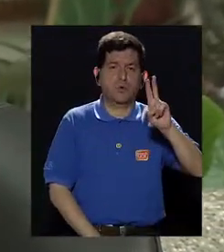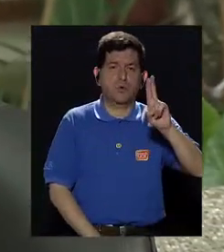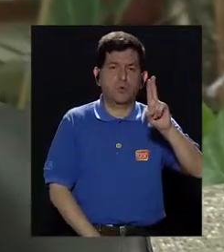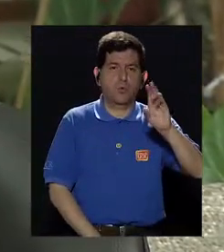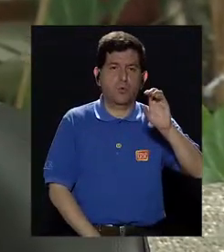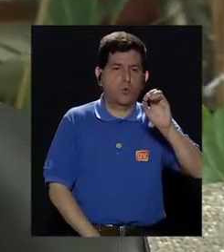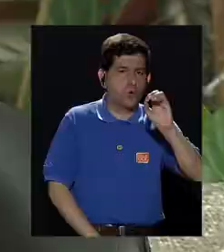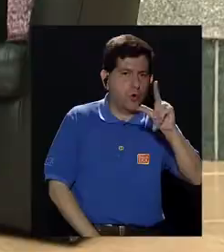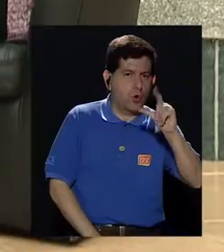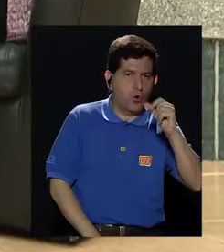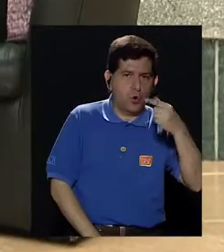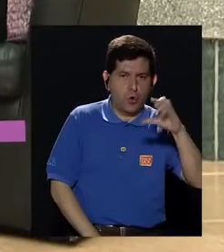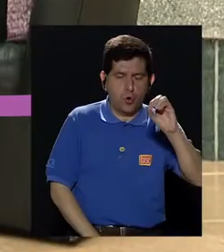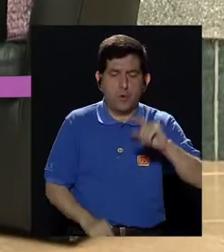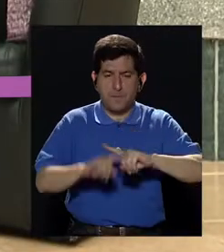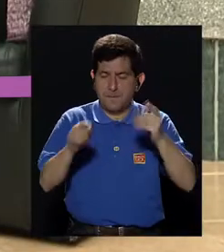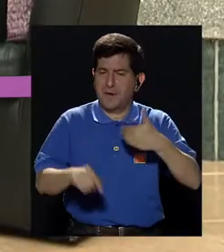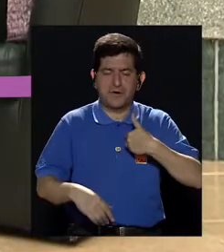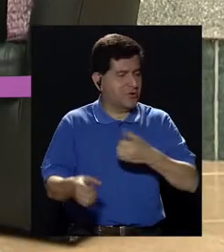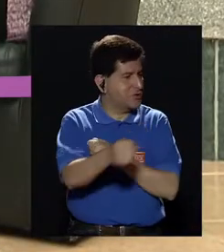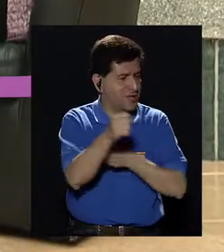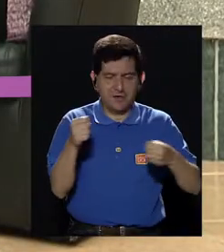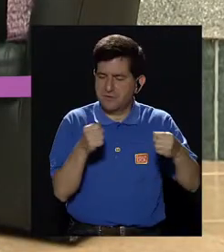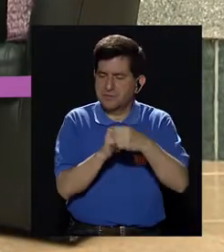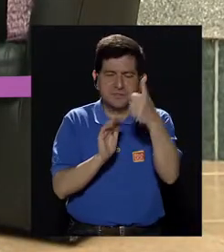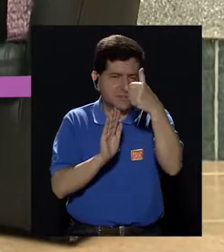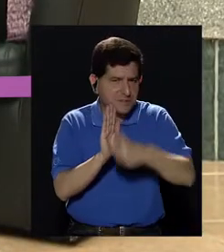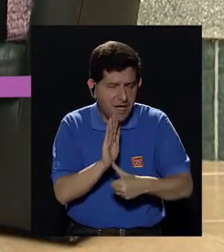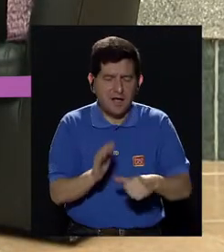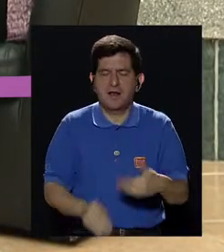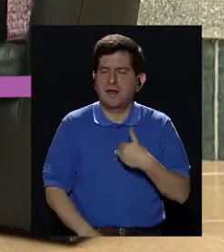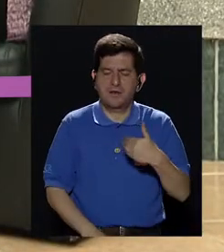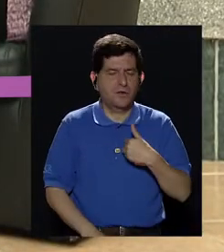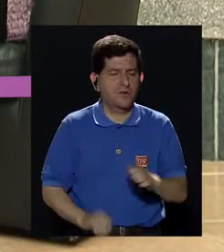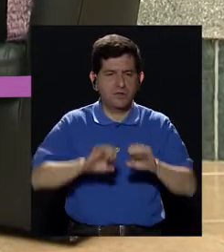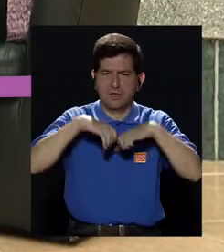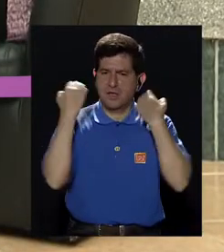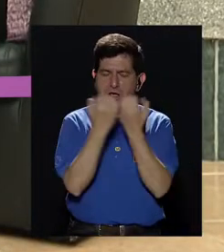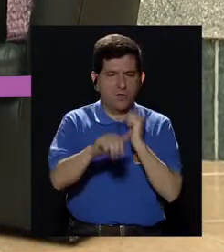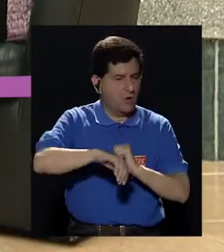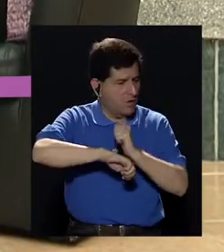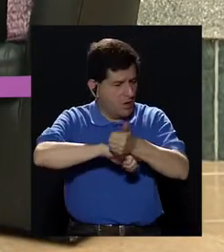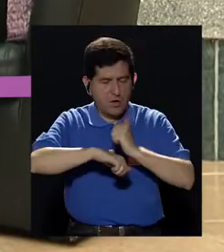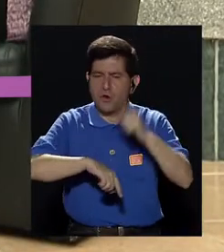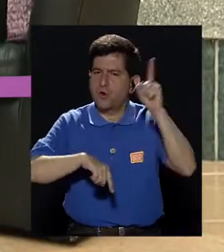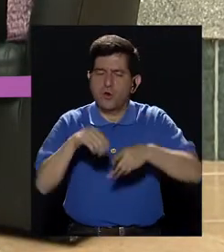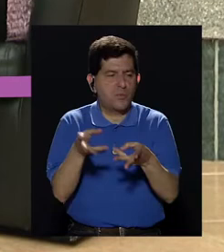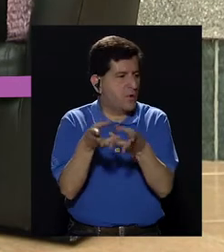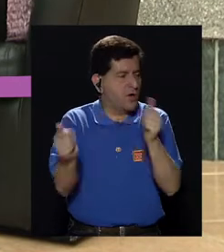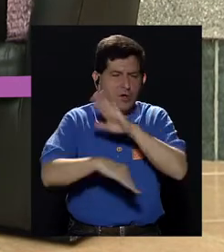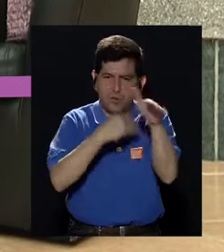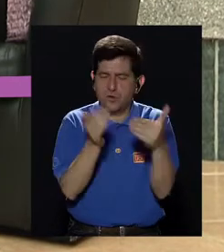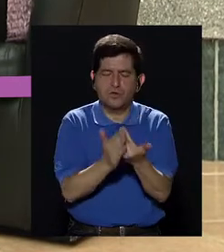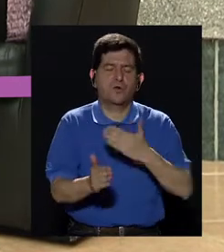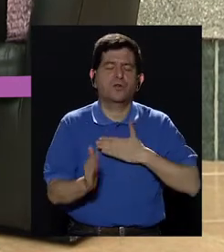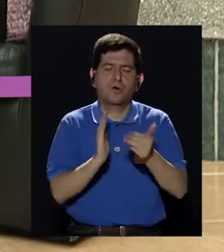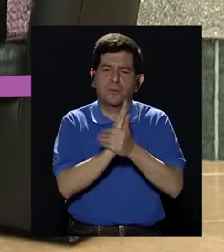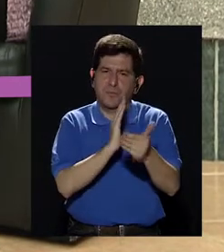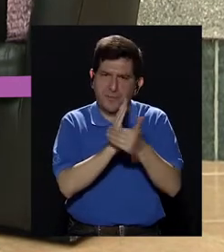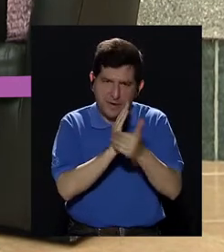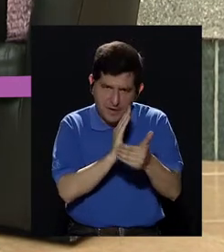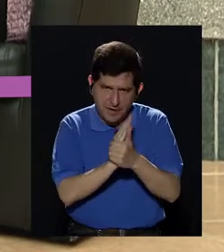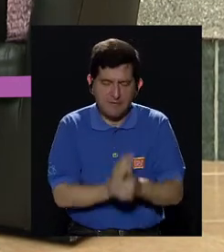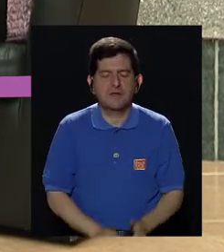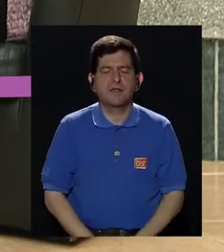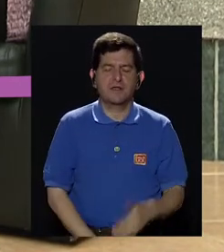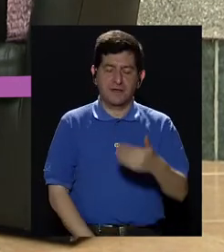quirúrgica, somos los cirujanos, pero si no tengo sala de operaciones, no tengo un equipo de ultrasonido, obviamente no voy a poder resolver todo lo que mi capacidad